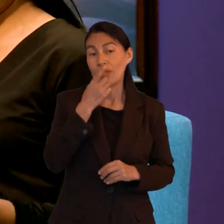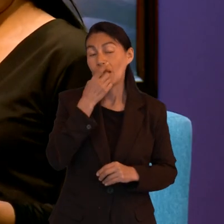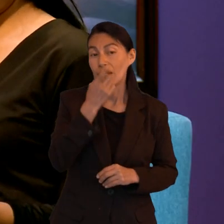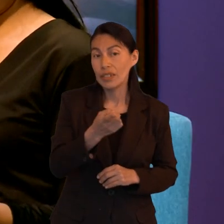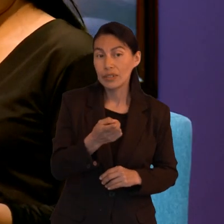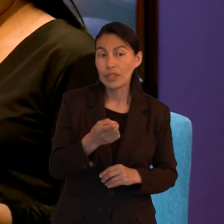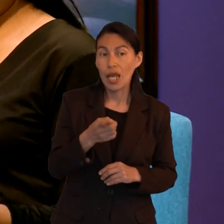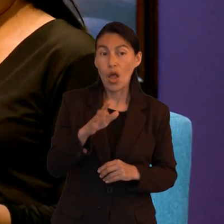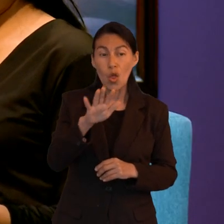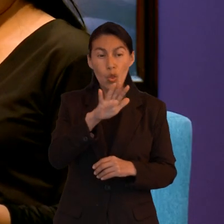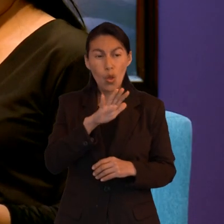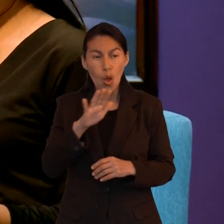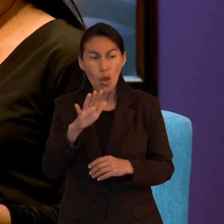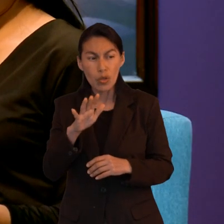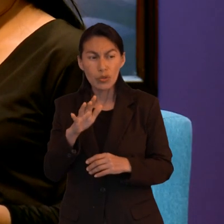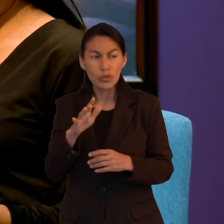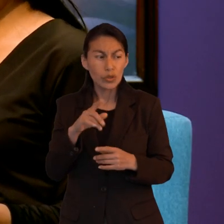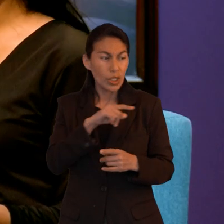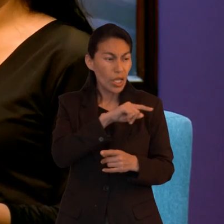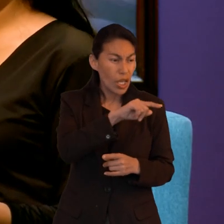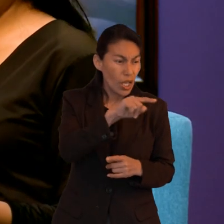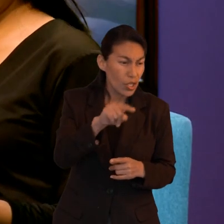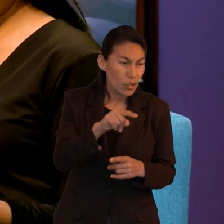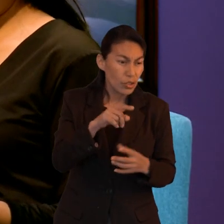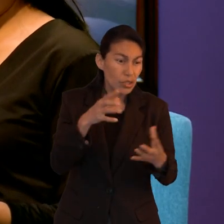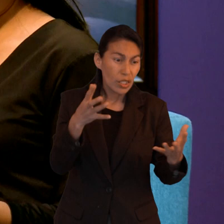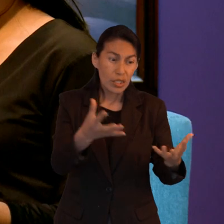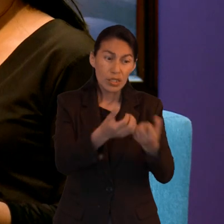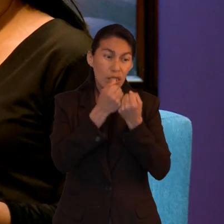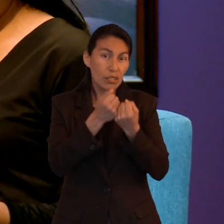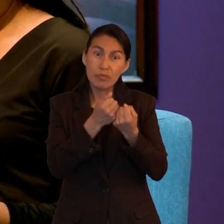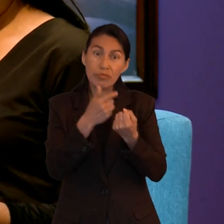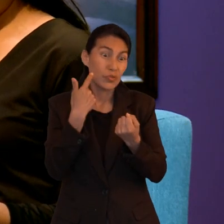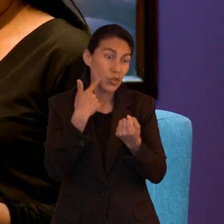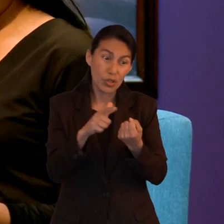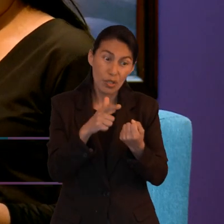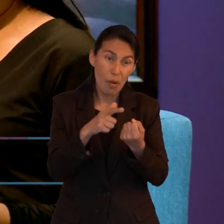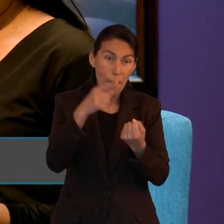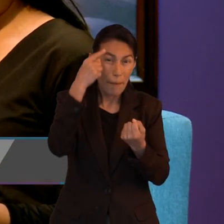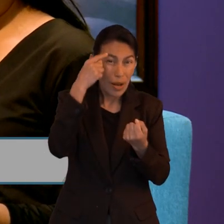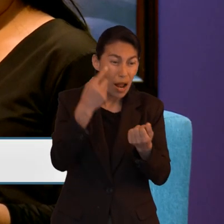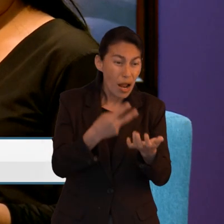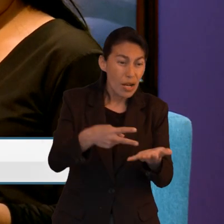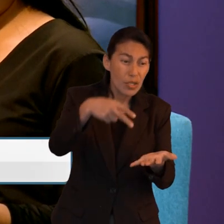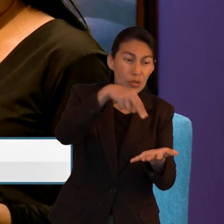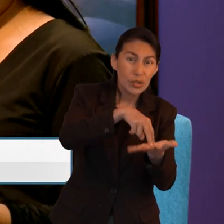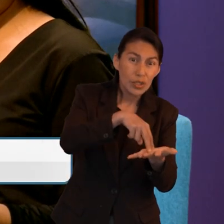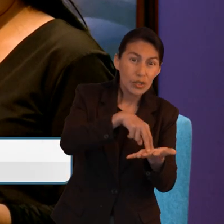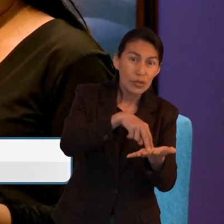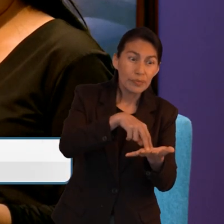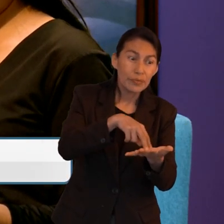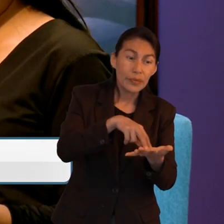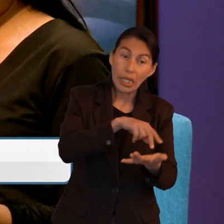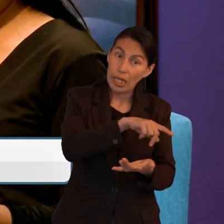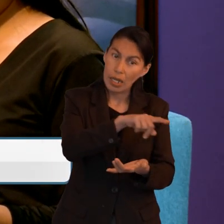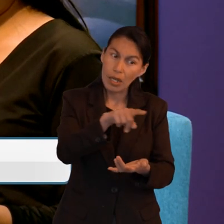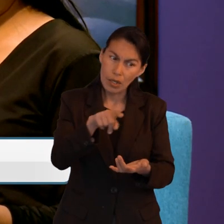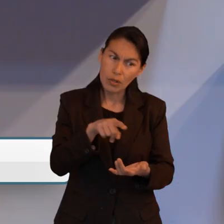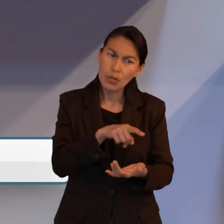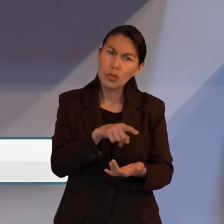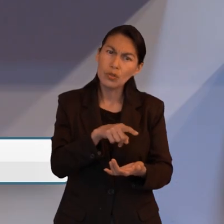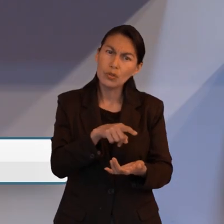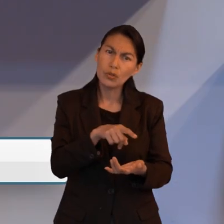me hace interesante también en un versículo en el versículo 35 de este capítulo es que dice la frase más otros fueron atormentados no